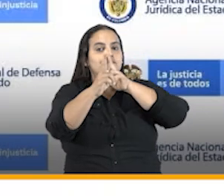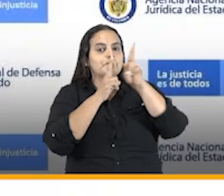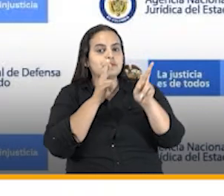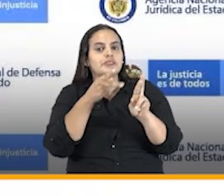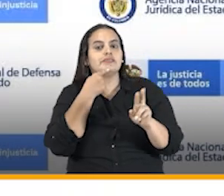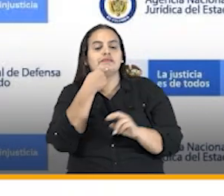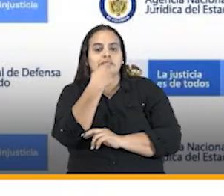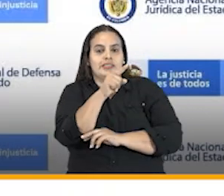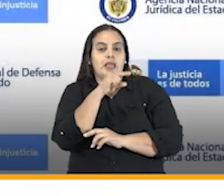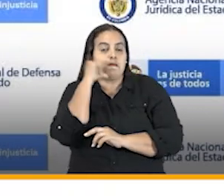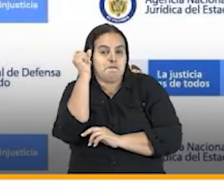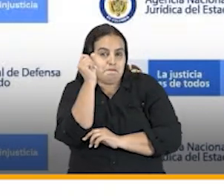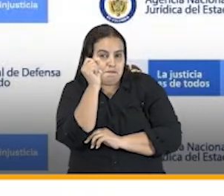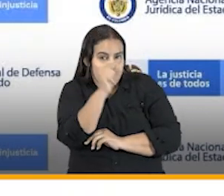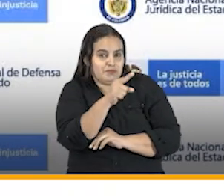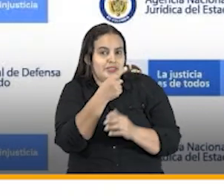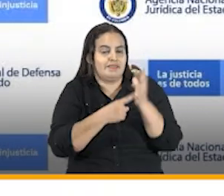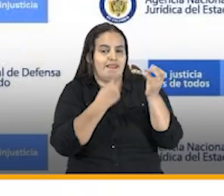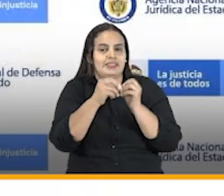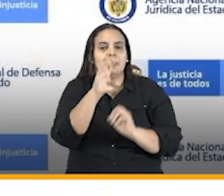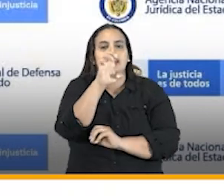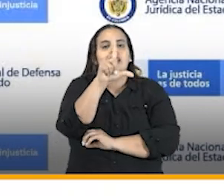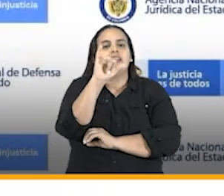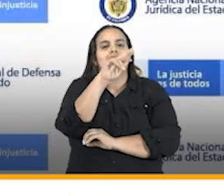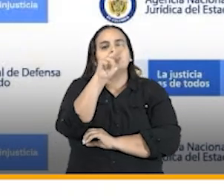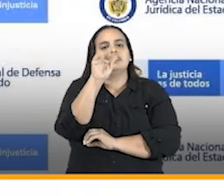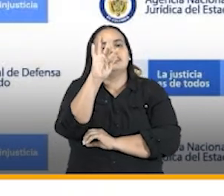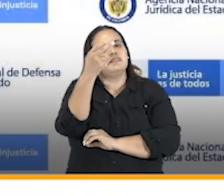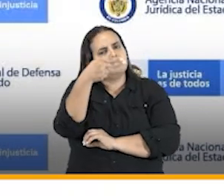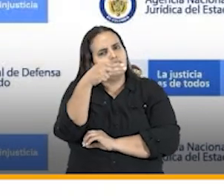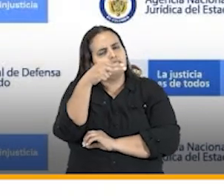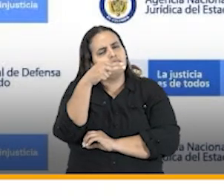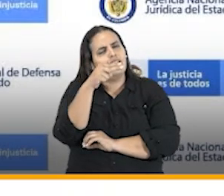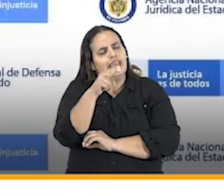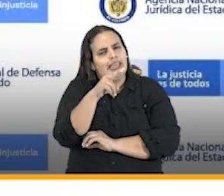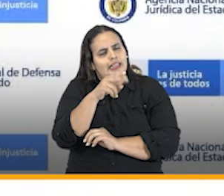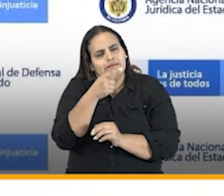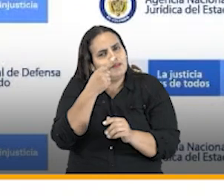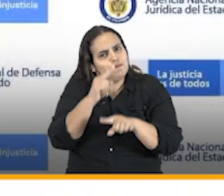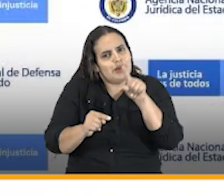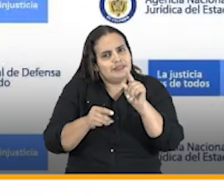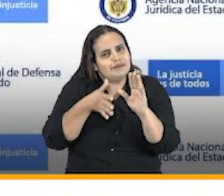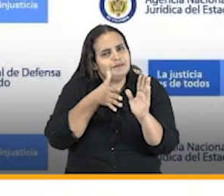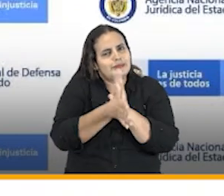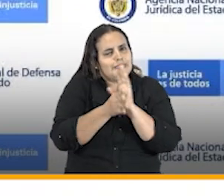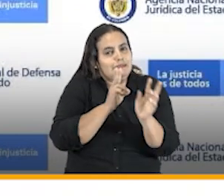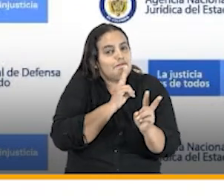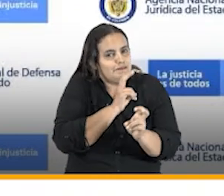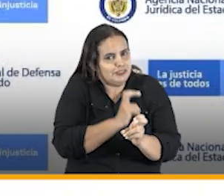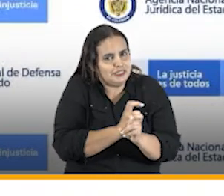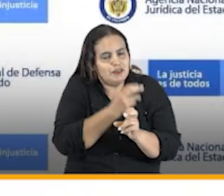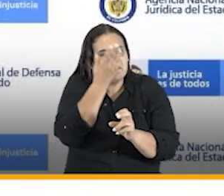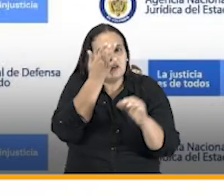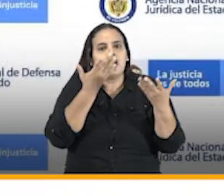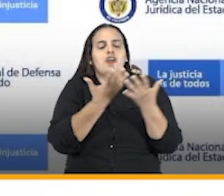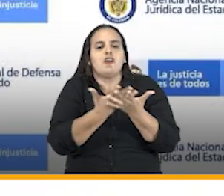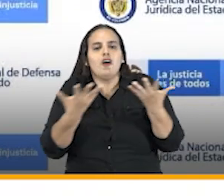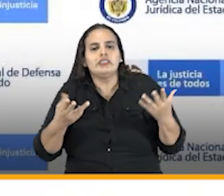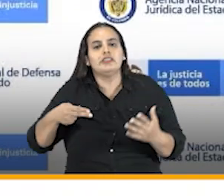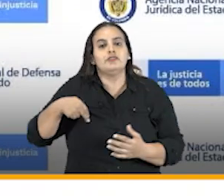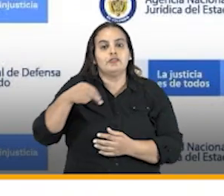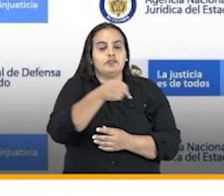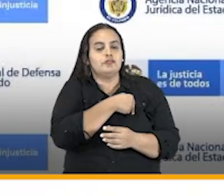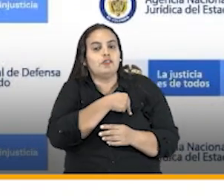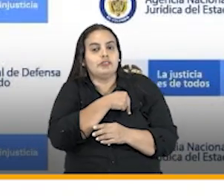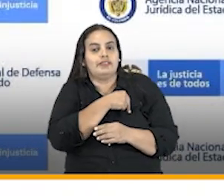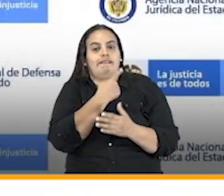respuesta que nos la pregunta que nos hace Elizabeth es realmente complejo porque la naturaleza de los asuntos que nosotros